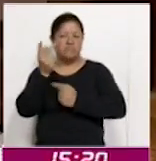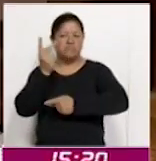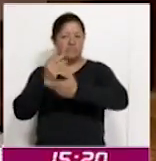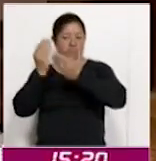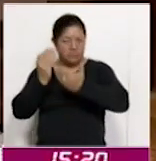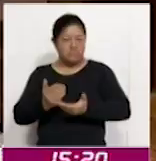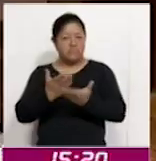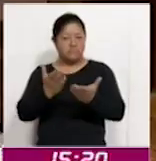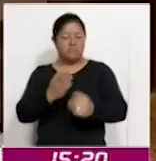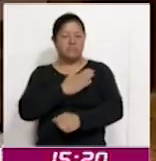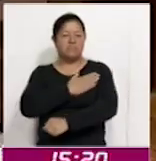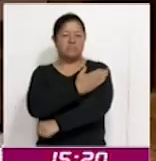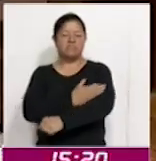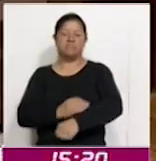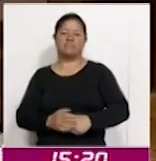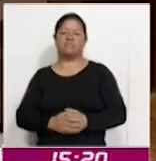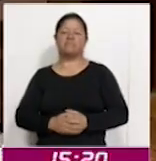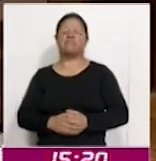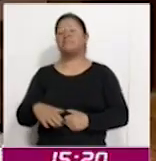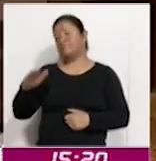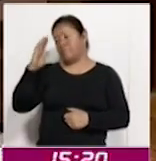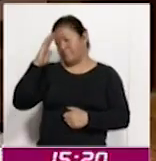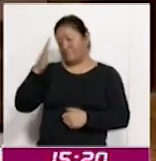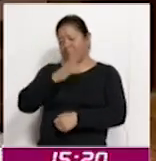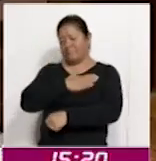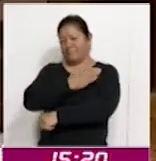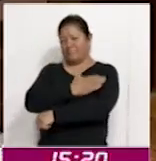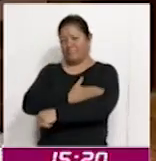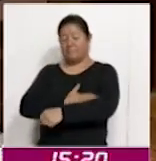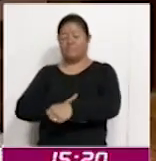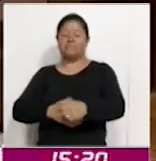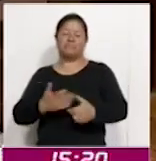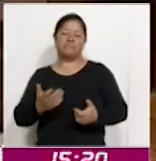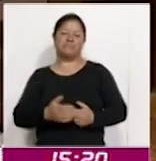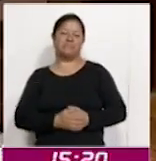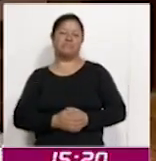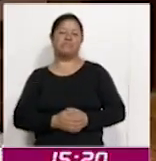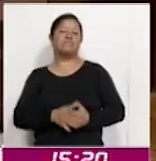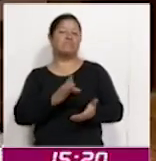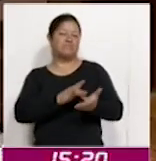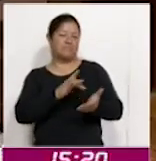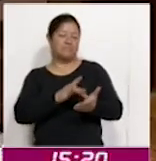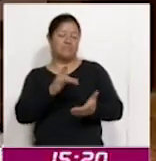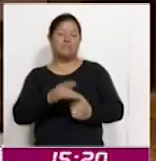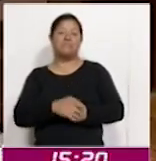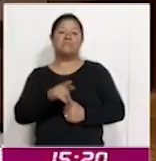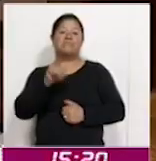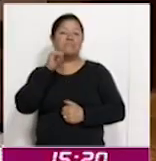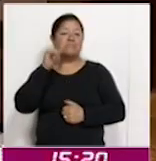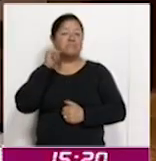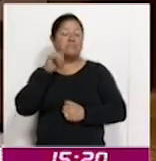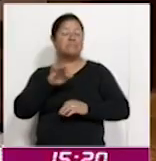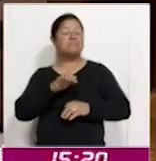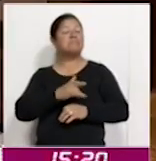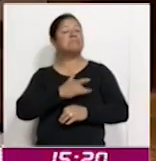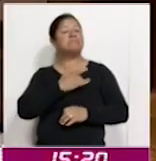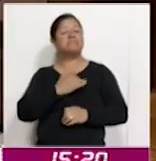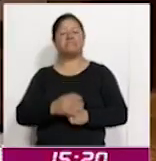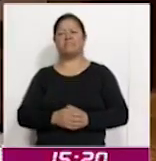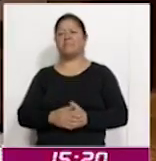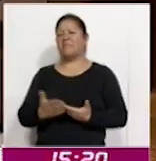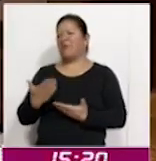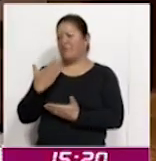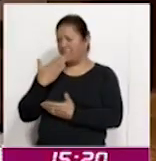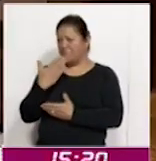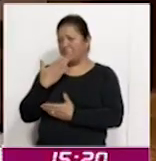Gracias, muy buenas tardes, saludar a ti y todo tu auditorio. Al contrario, muchísimas gracias por acompañarnos. ¿Cómo les fue ayer? Bastante trabajo. Bien, bien, bastante. Pues